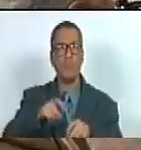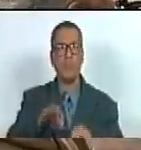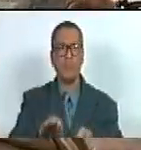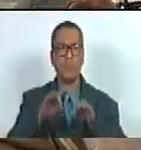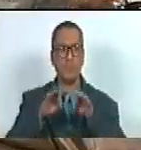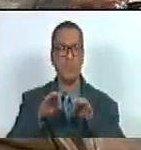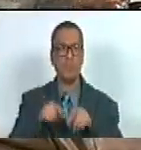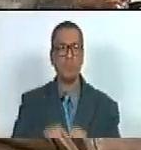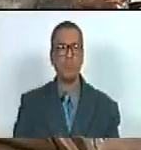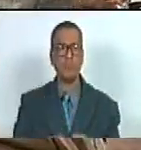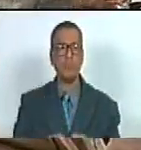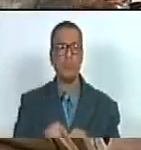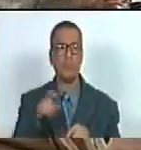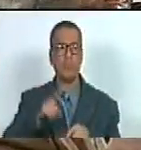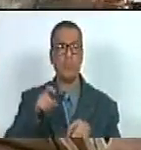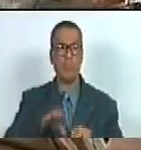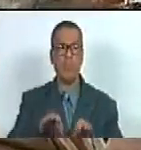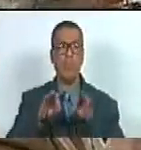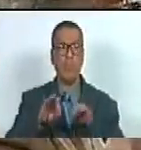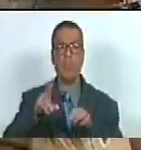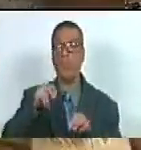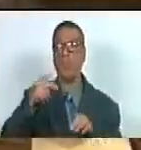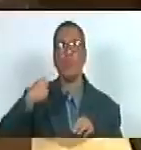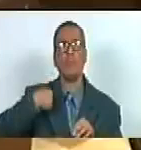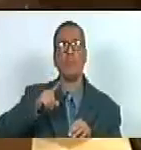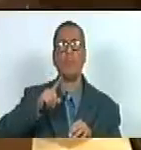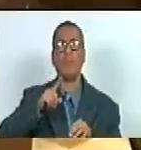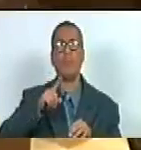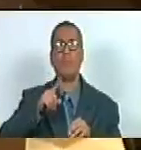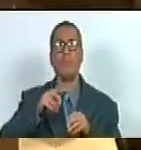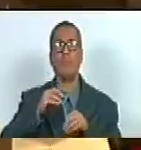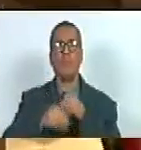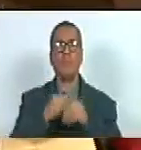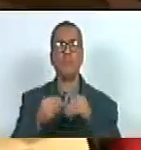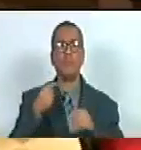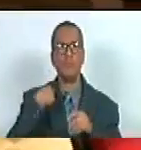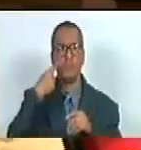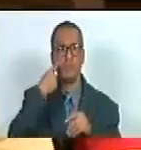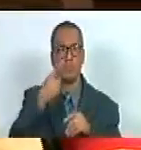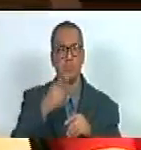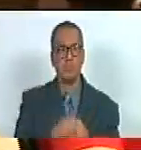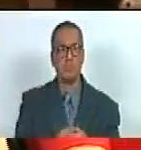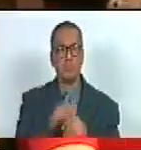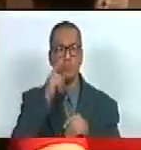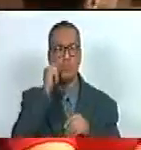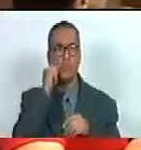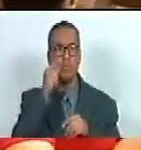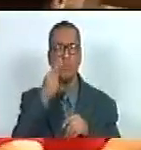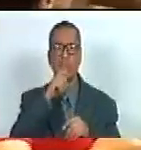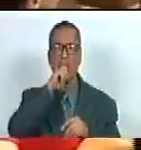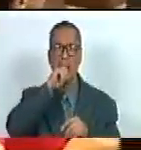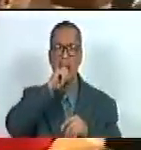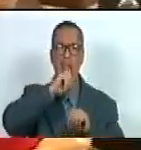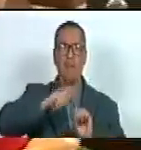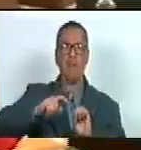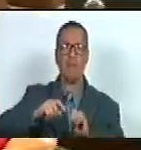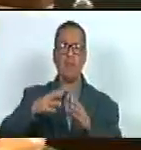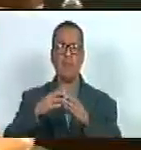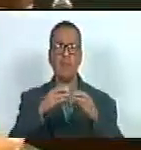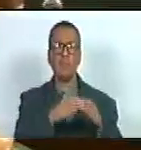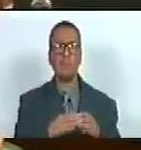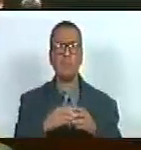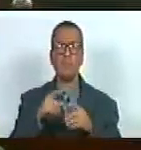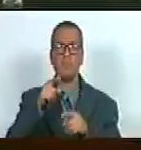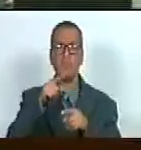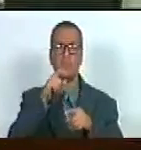a una niña con necesidades especiales no tendría como es demasiado odio odio de clase odio a su condición social